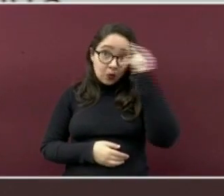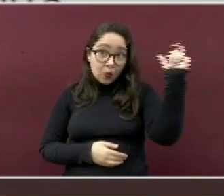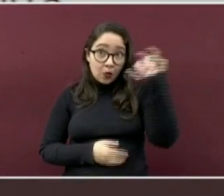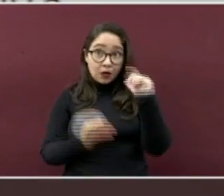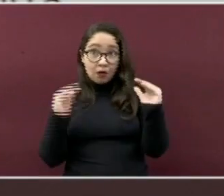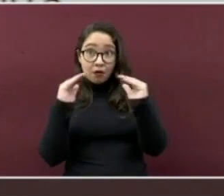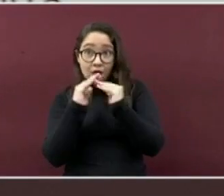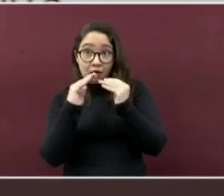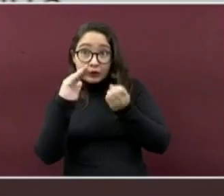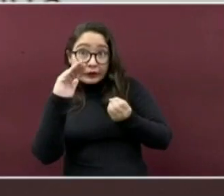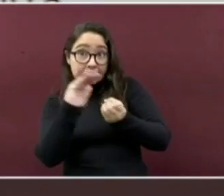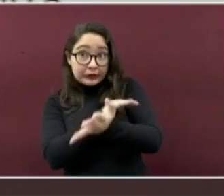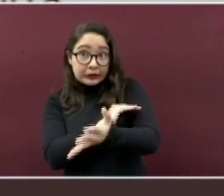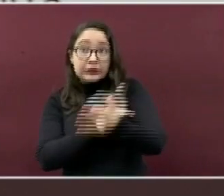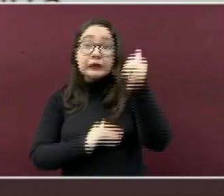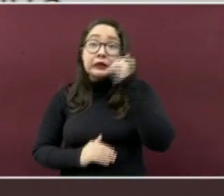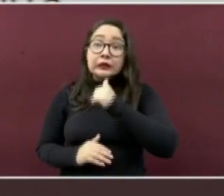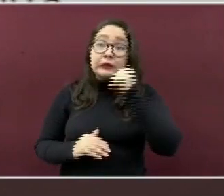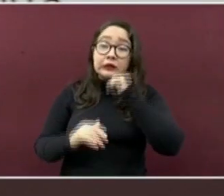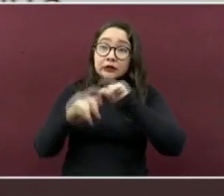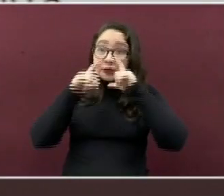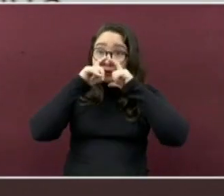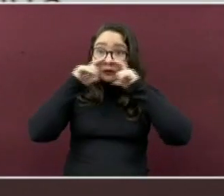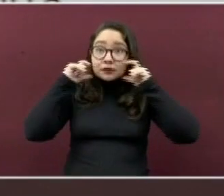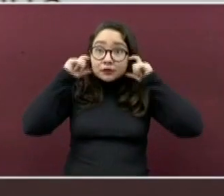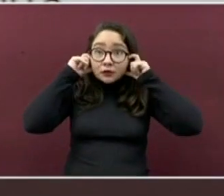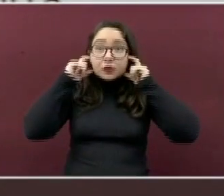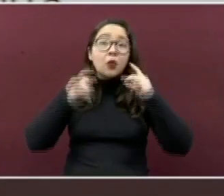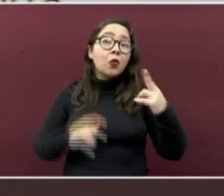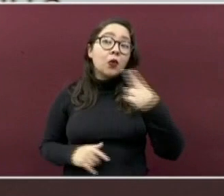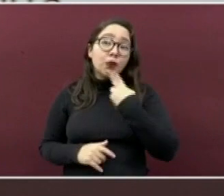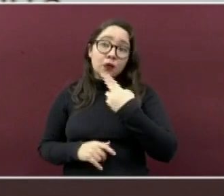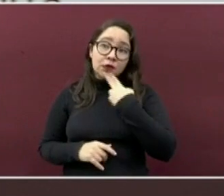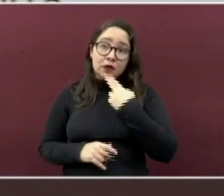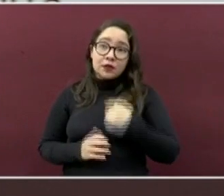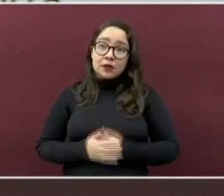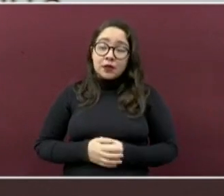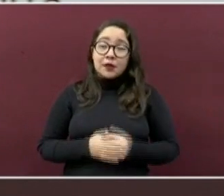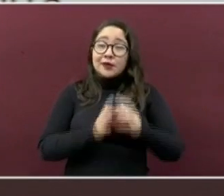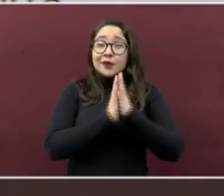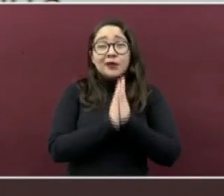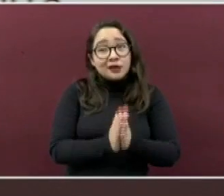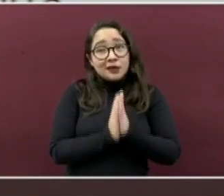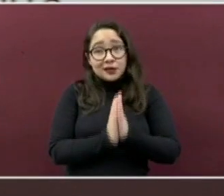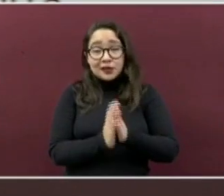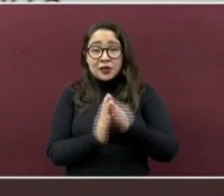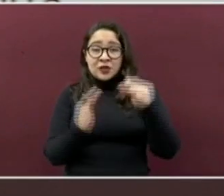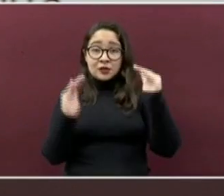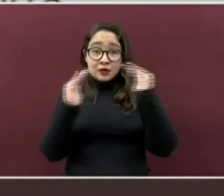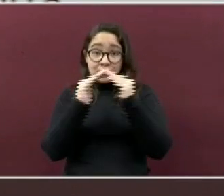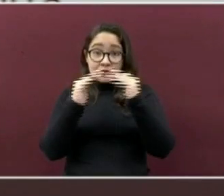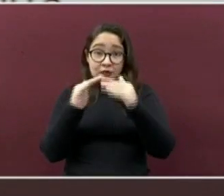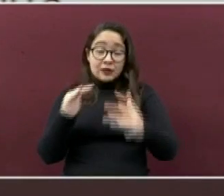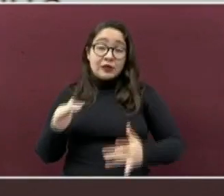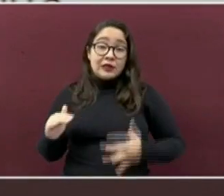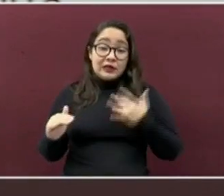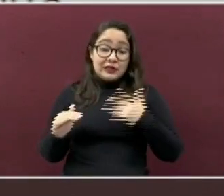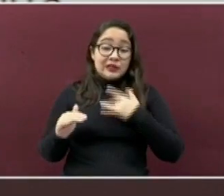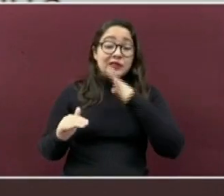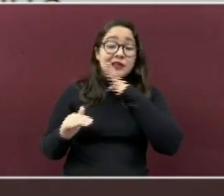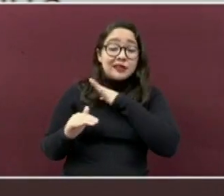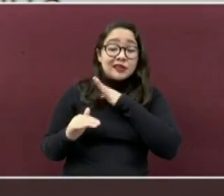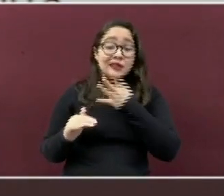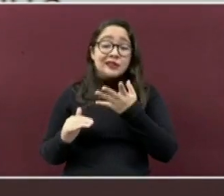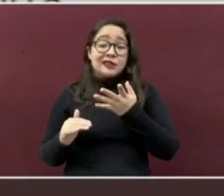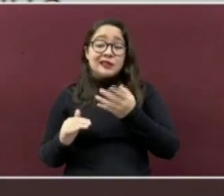todo momento utilizar el cubrebocas. Por favor, no salga de casa si tiene síntomas como fiebre,